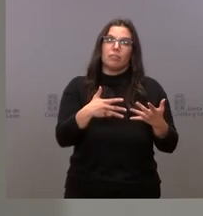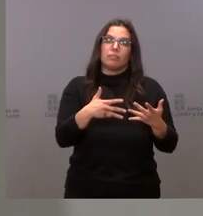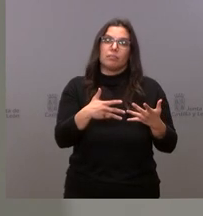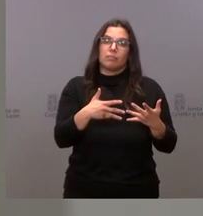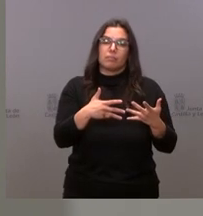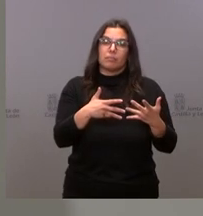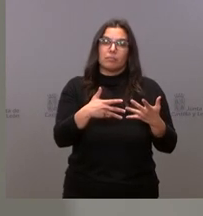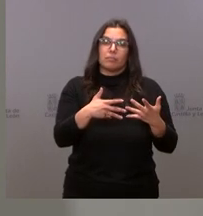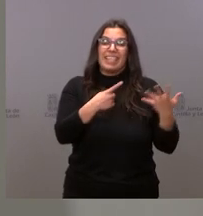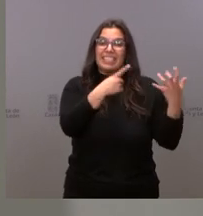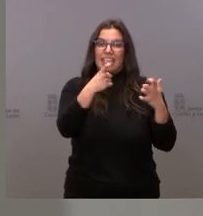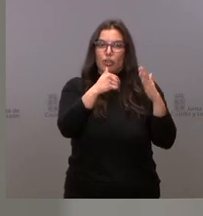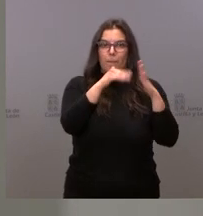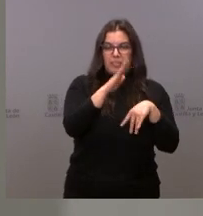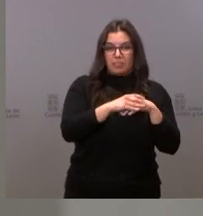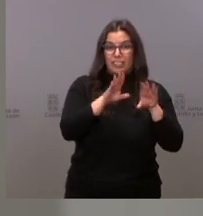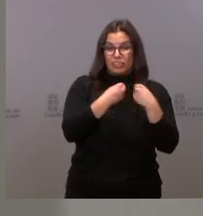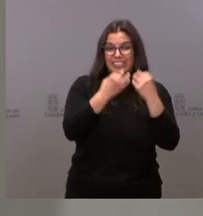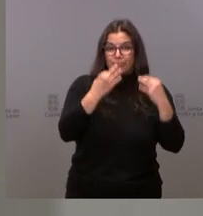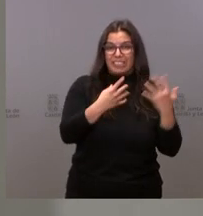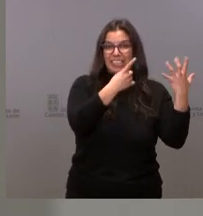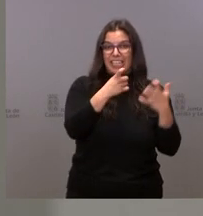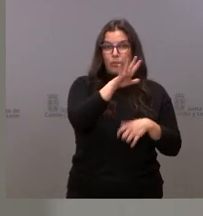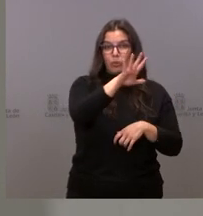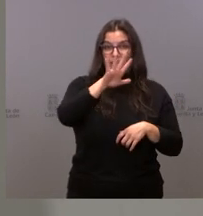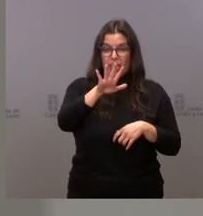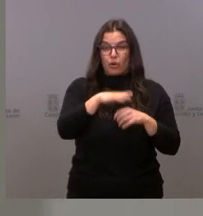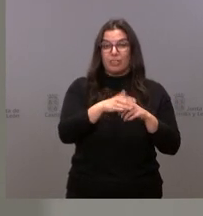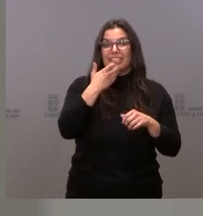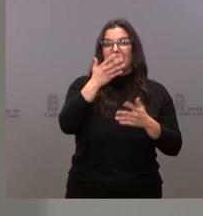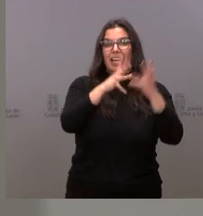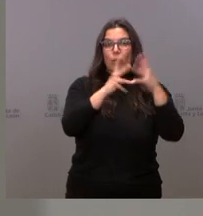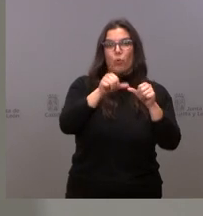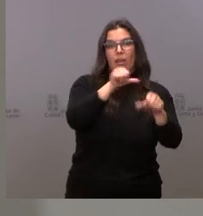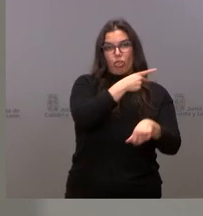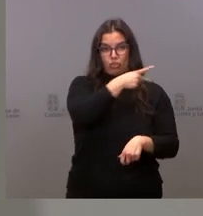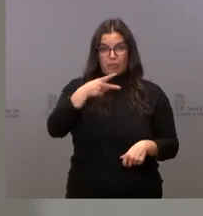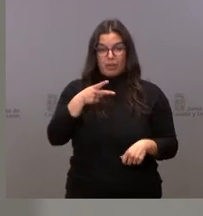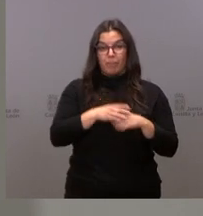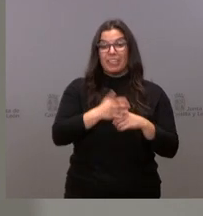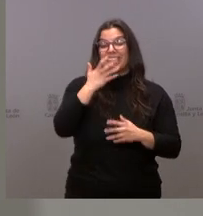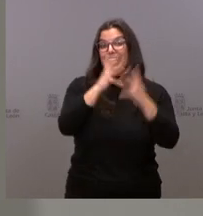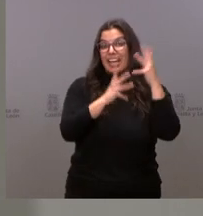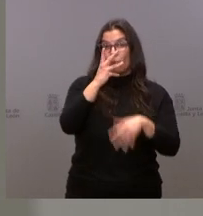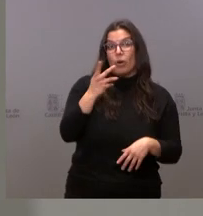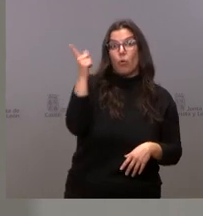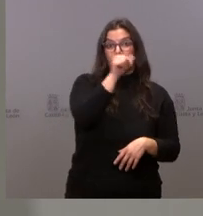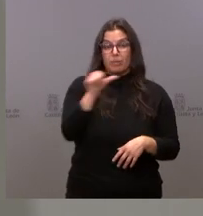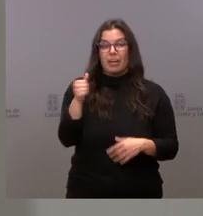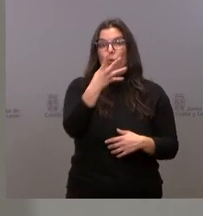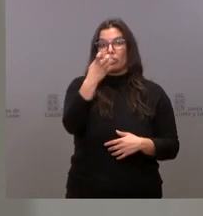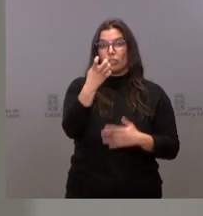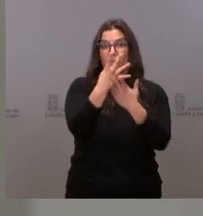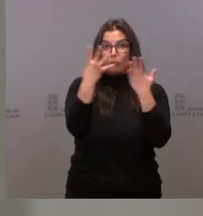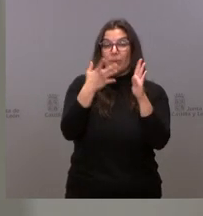está por encima de 600, 655 a 14 días, pero con una incidencia a siete días de 419, lo que hace